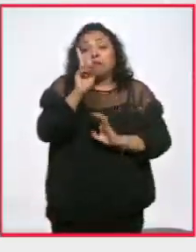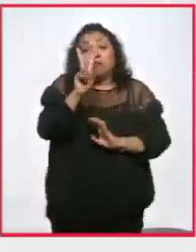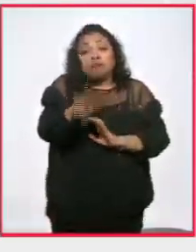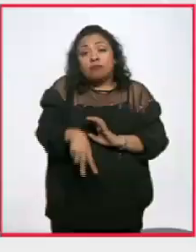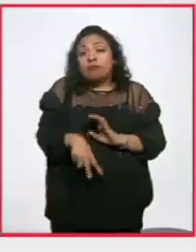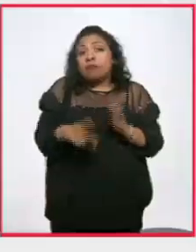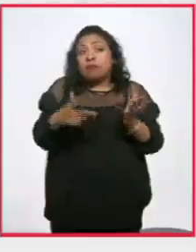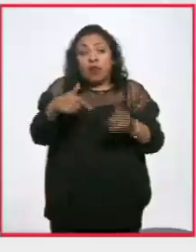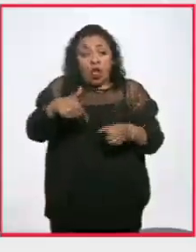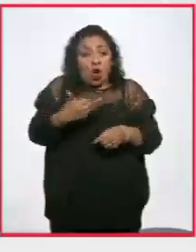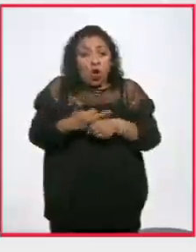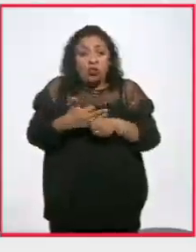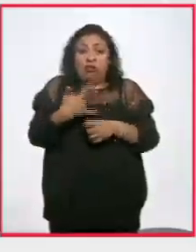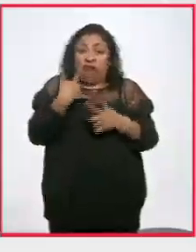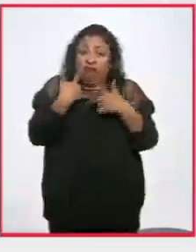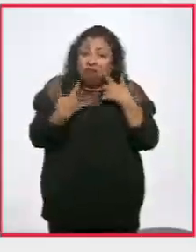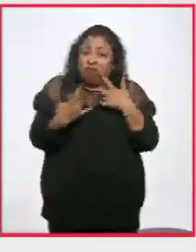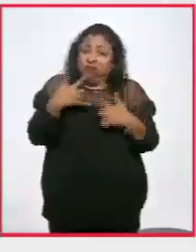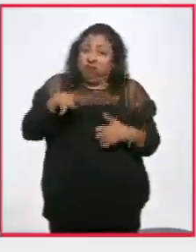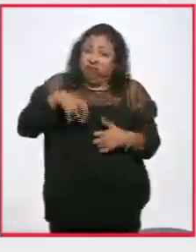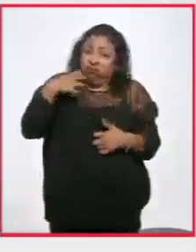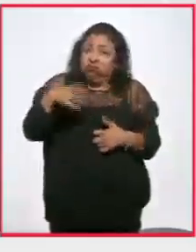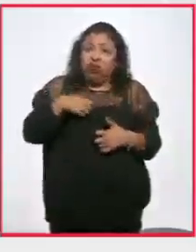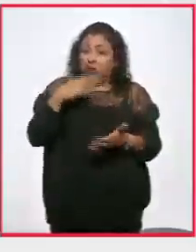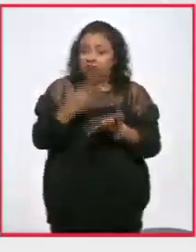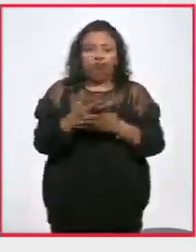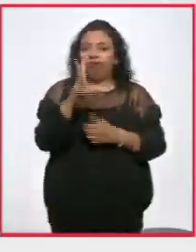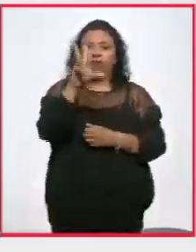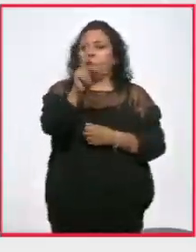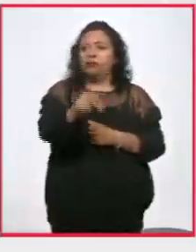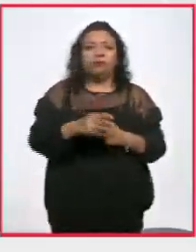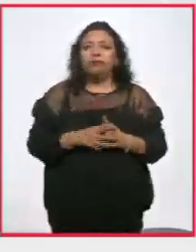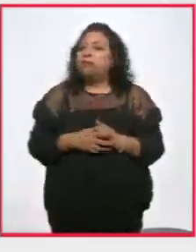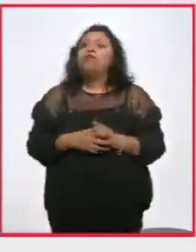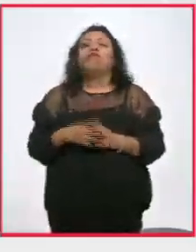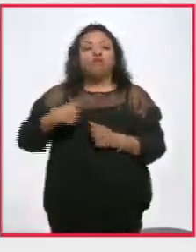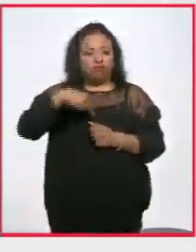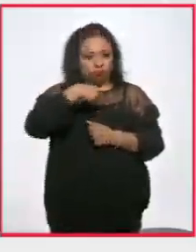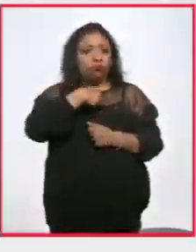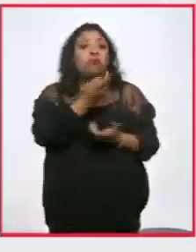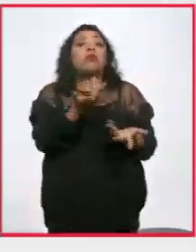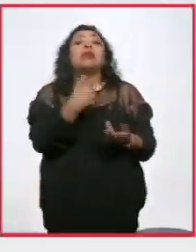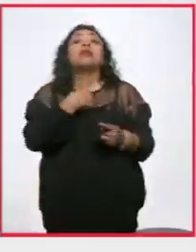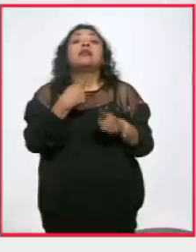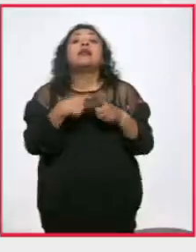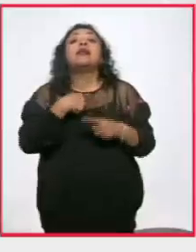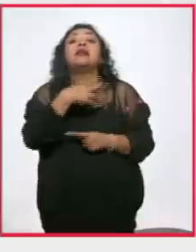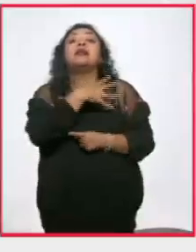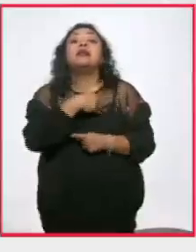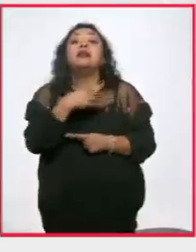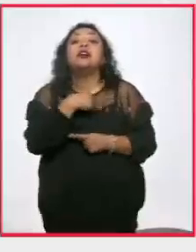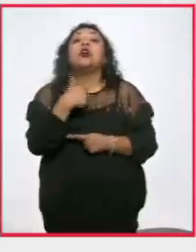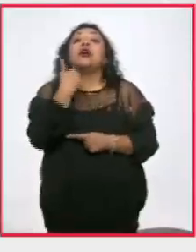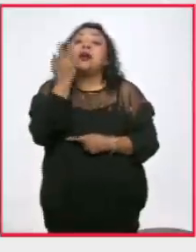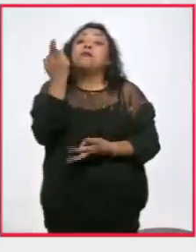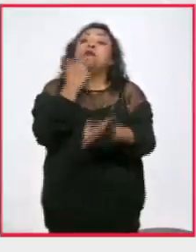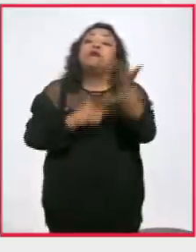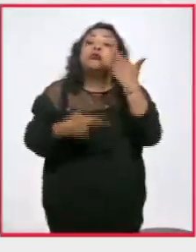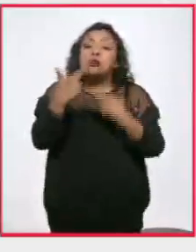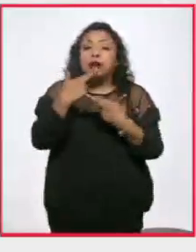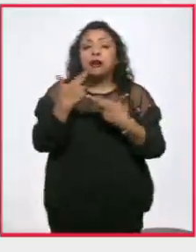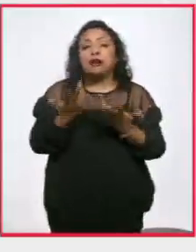en esta lucha. Y no vamos a parar porque son nuestros hijos. Los queremos de regreso.